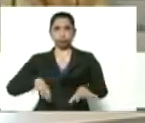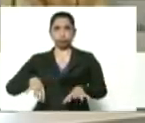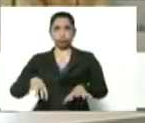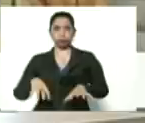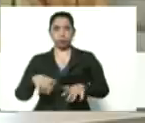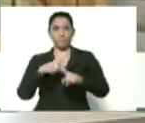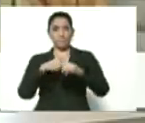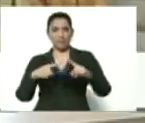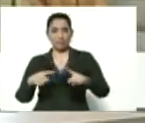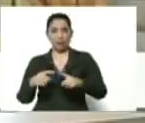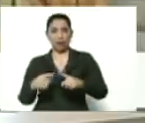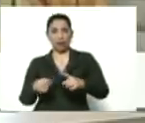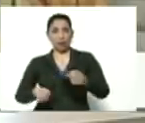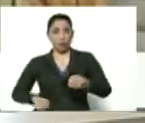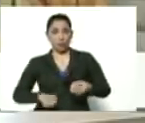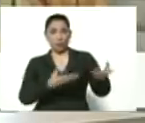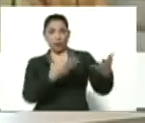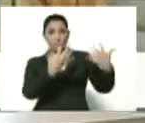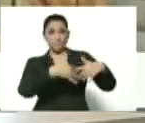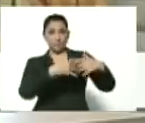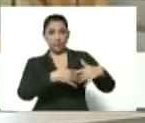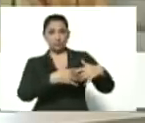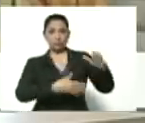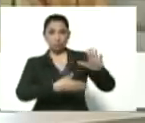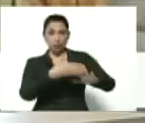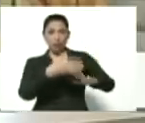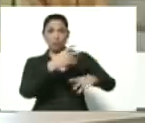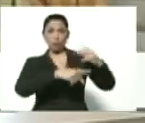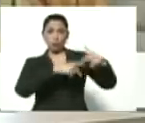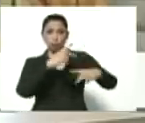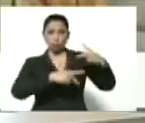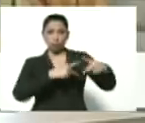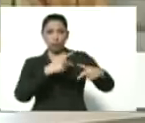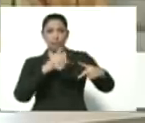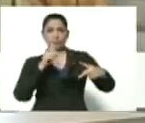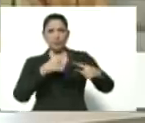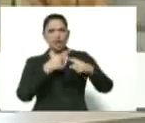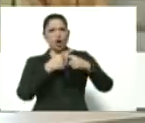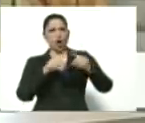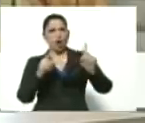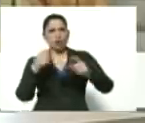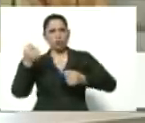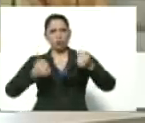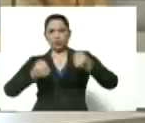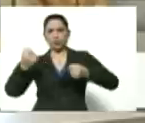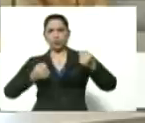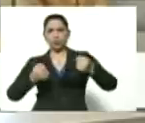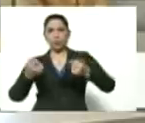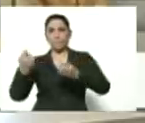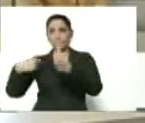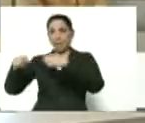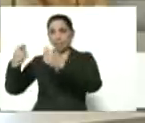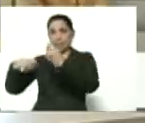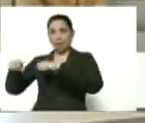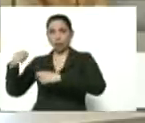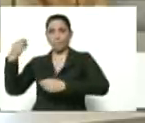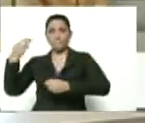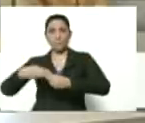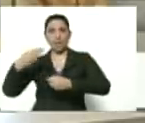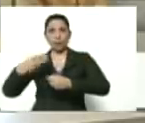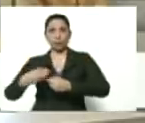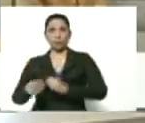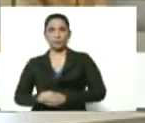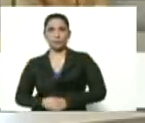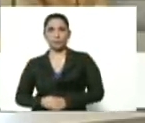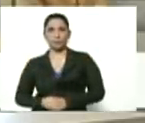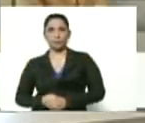empresa Pedro Camejo, para ir a producir en los planes nacionales, y la otra mitad lo estamos vendiendo en Petro. ¡Venga